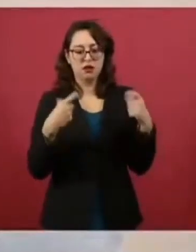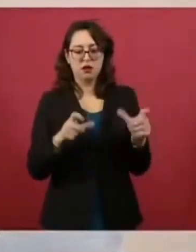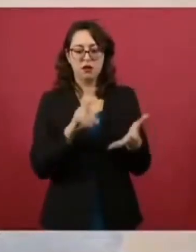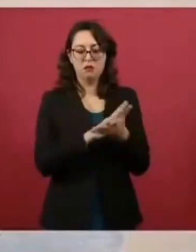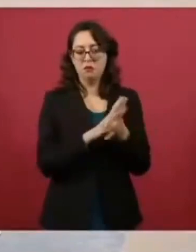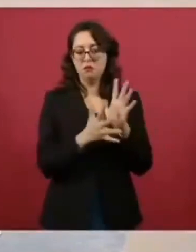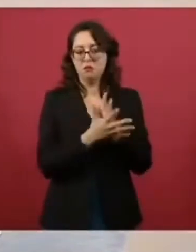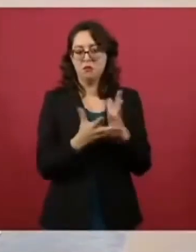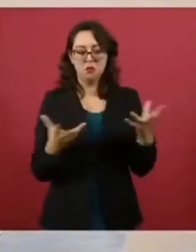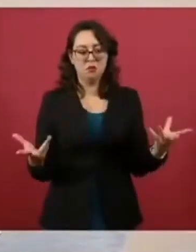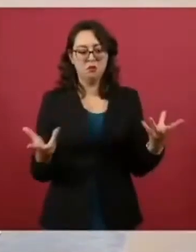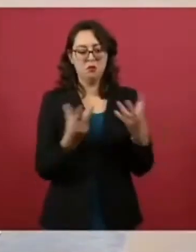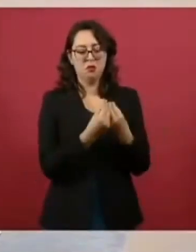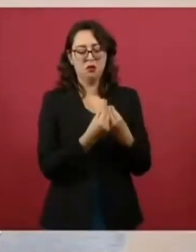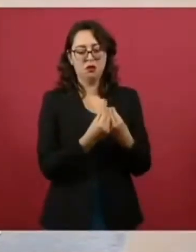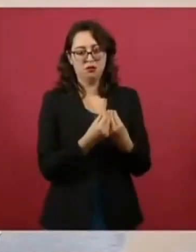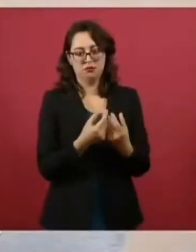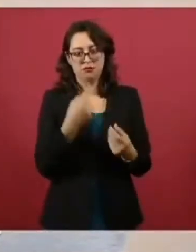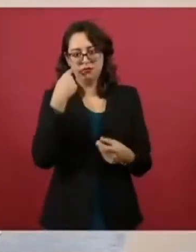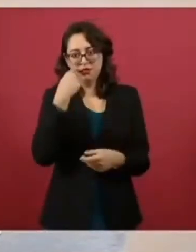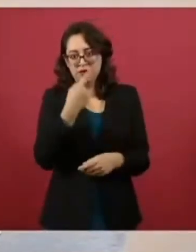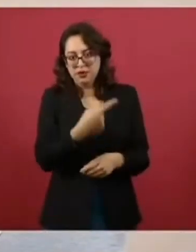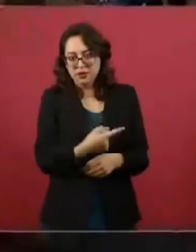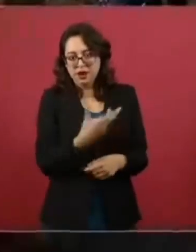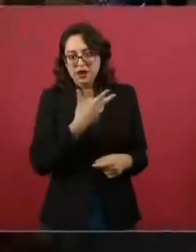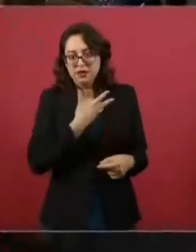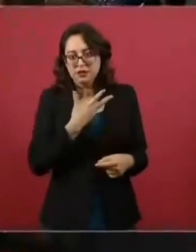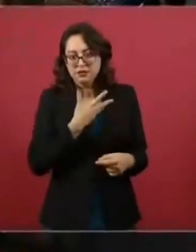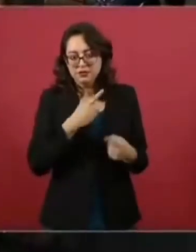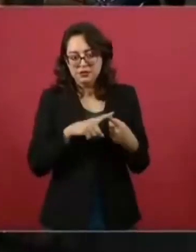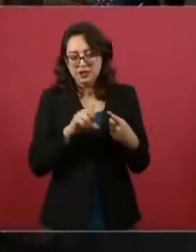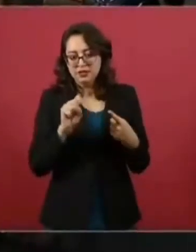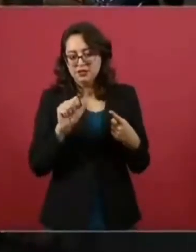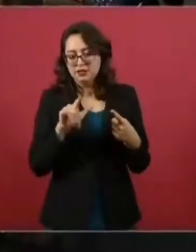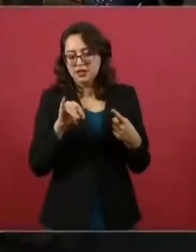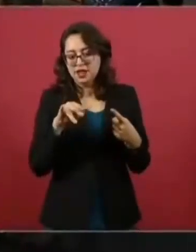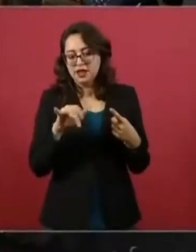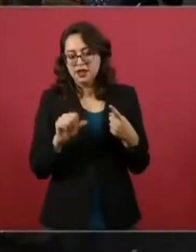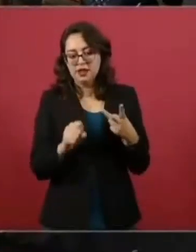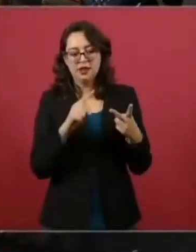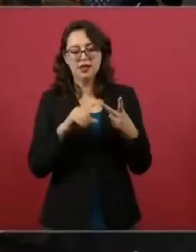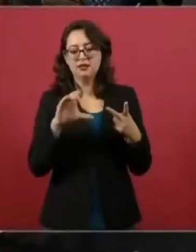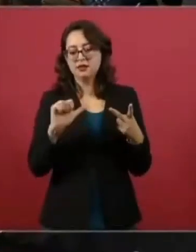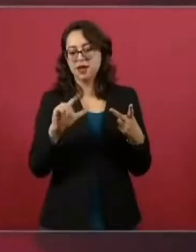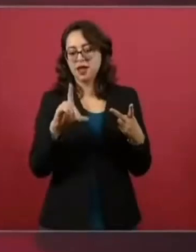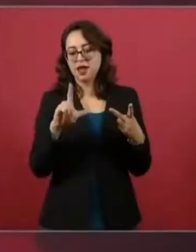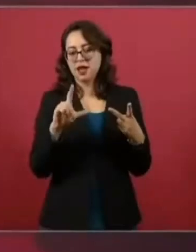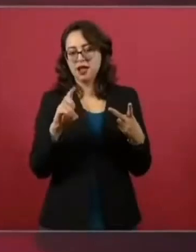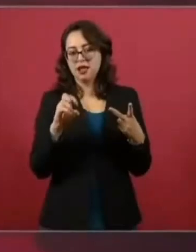Pues ahí está Salinas, ahí está Calerón, ahí está Diego, desde luego,